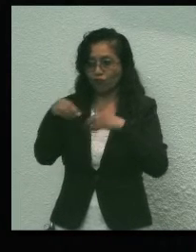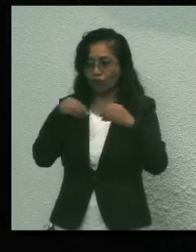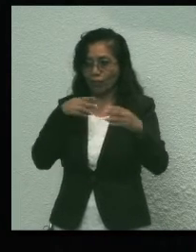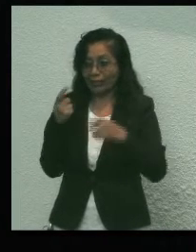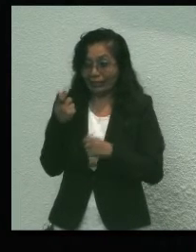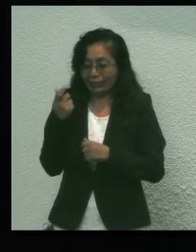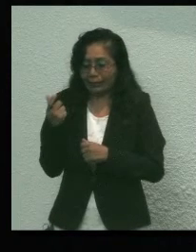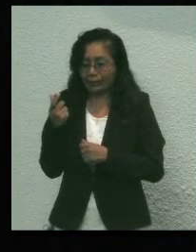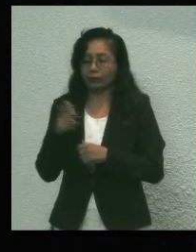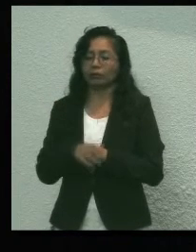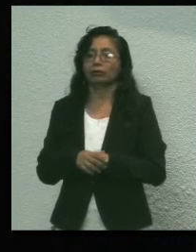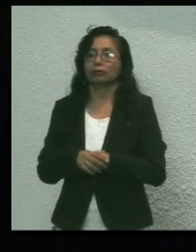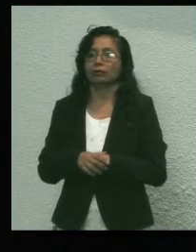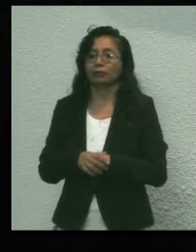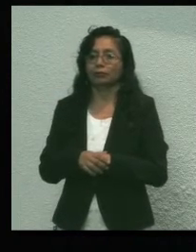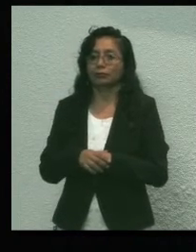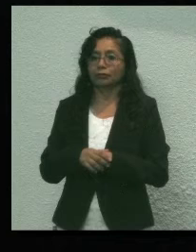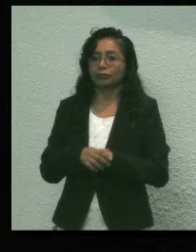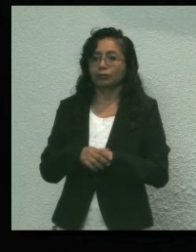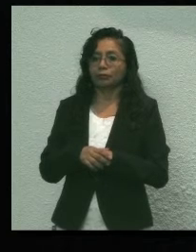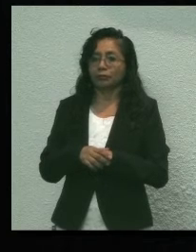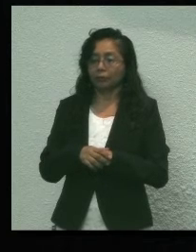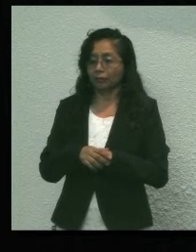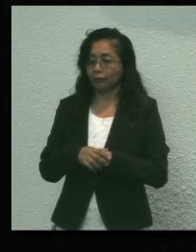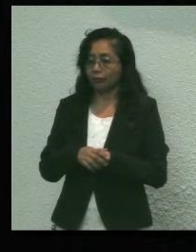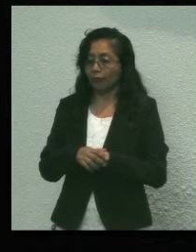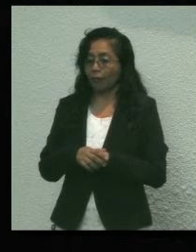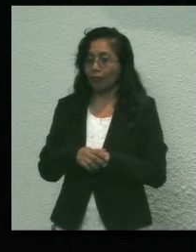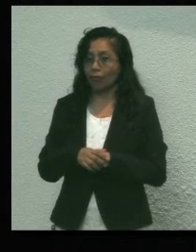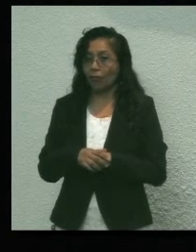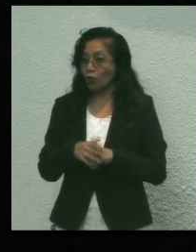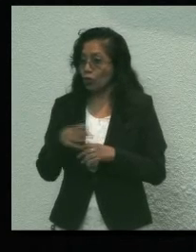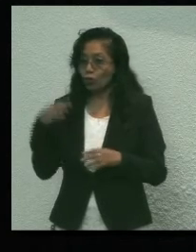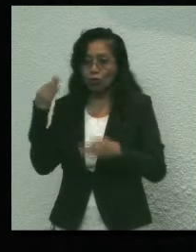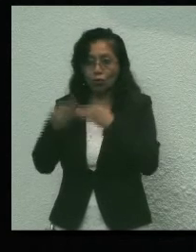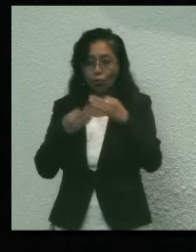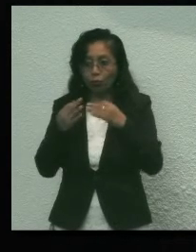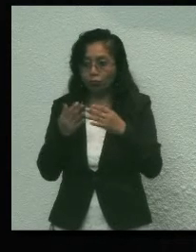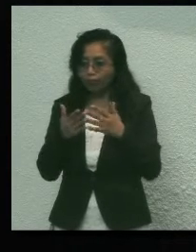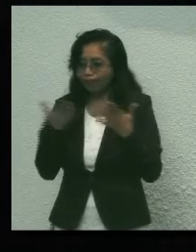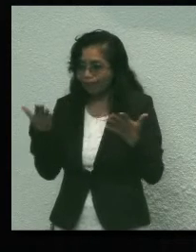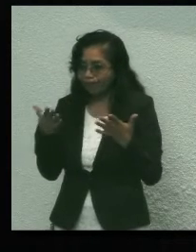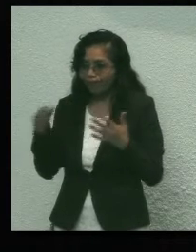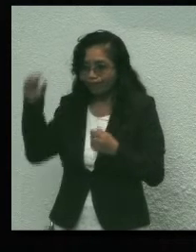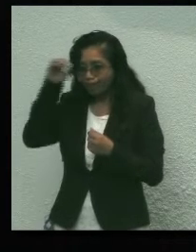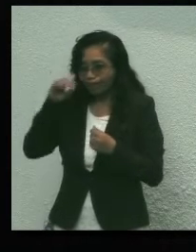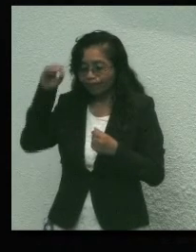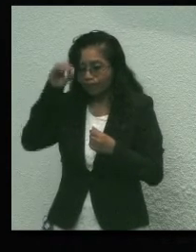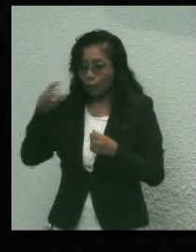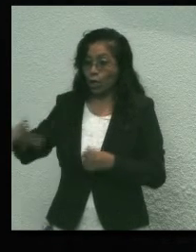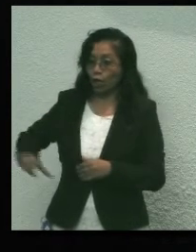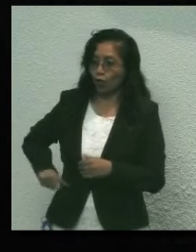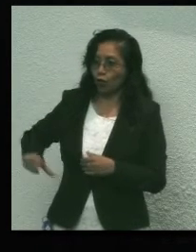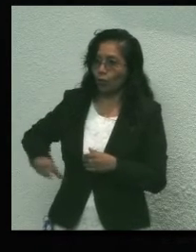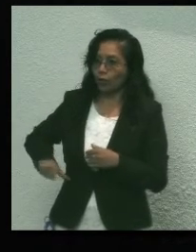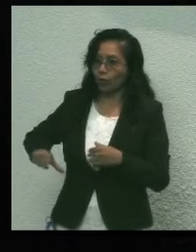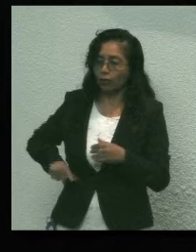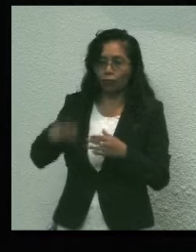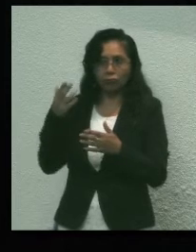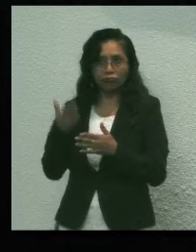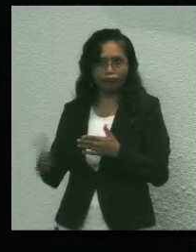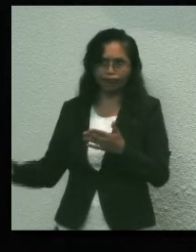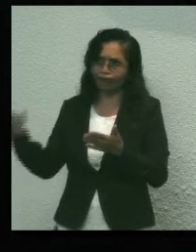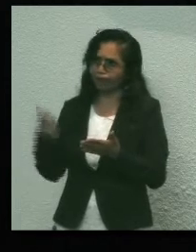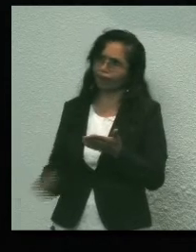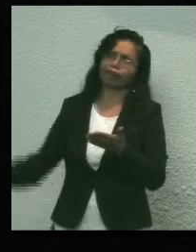que ha representado la pandemia del COVID-19. Todos los estudios de opinión lo ponen entre los gobernantes más destacados,